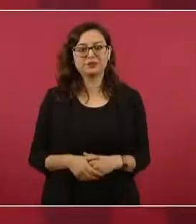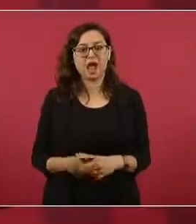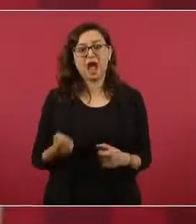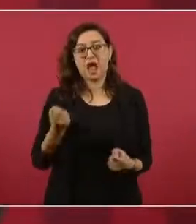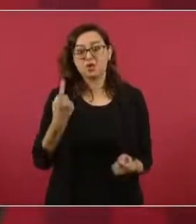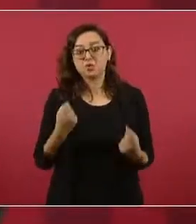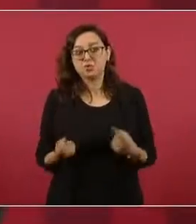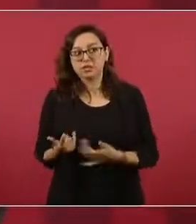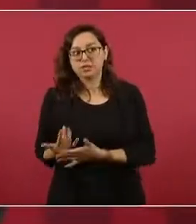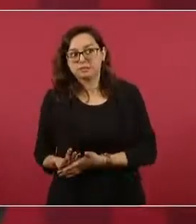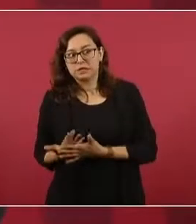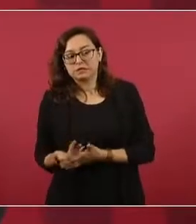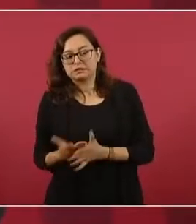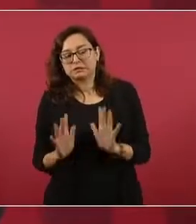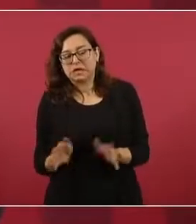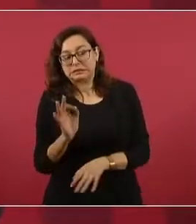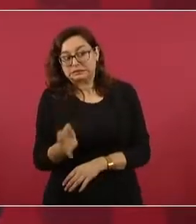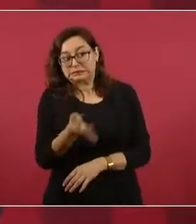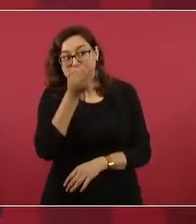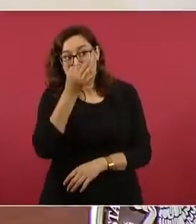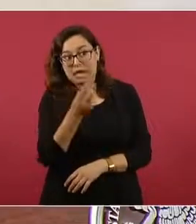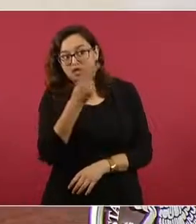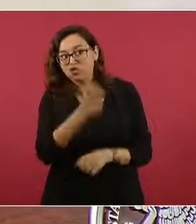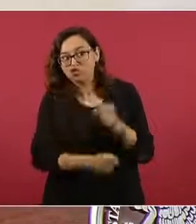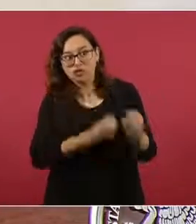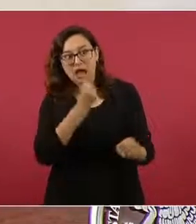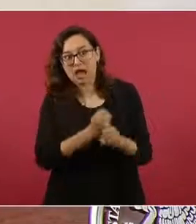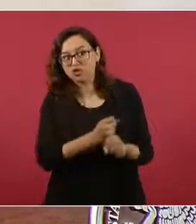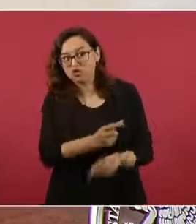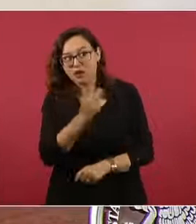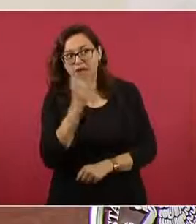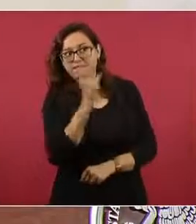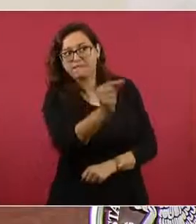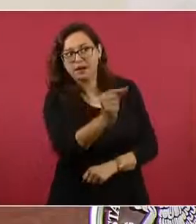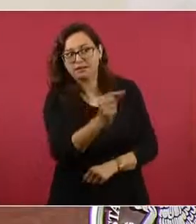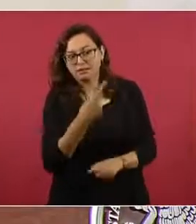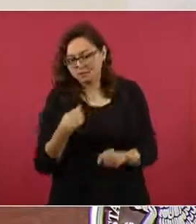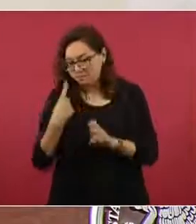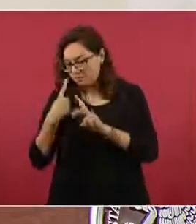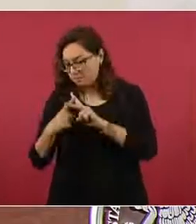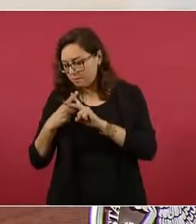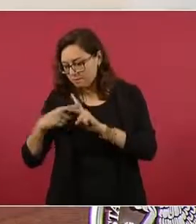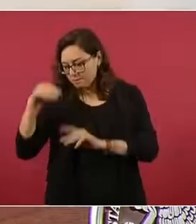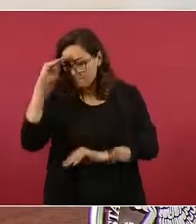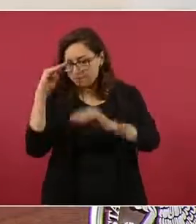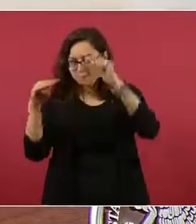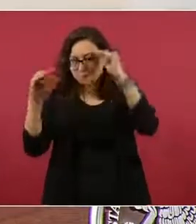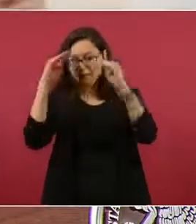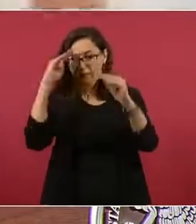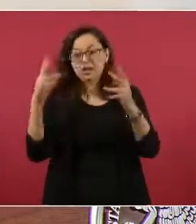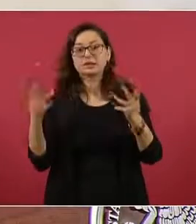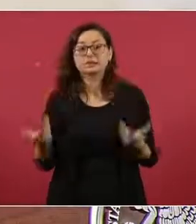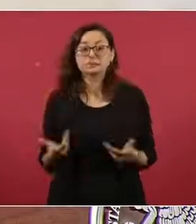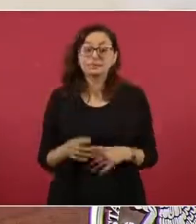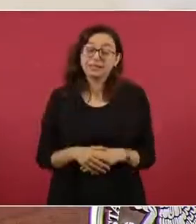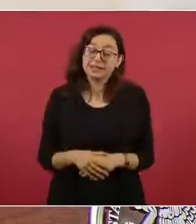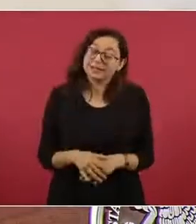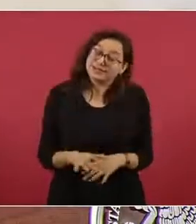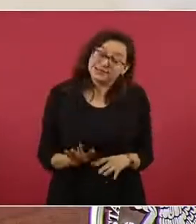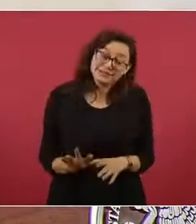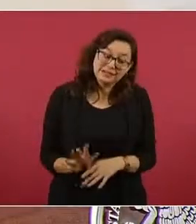porque están haciendo el cálculo, creo que equivocado,